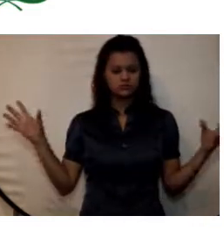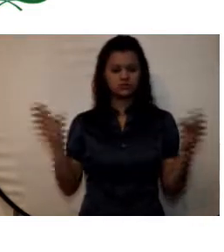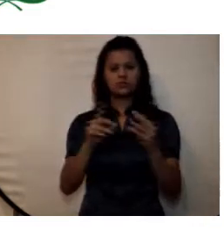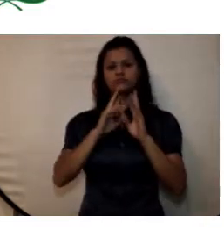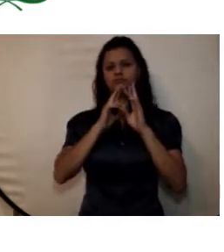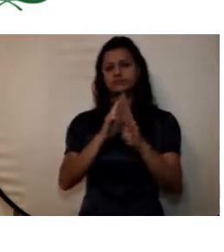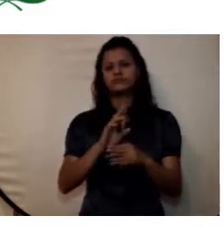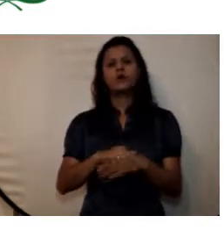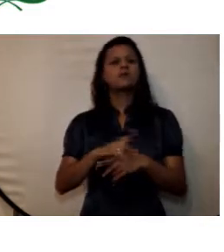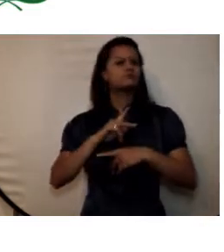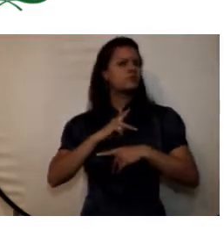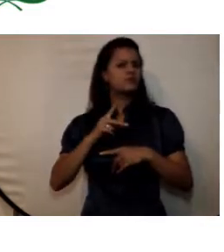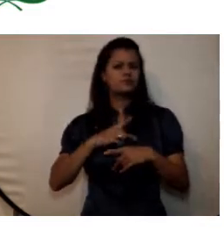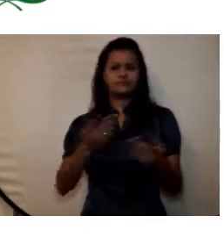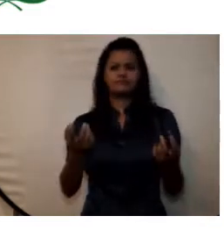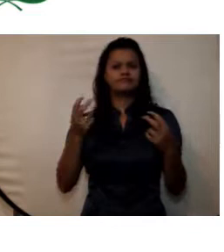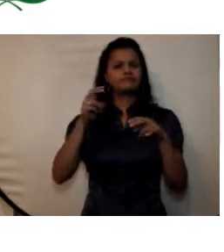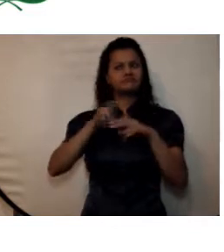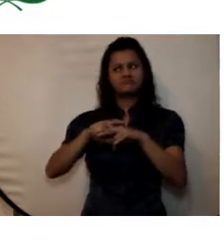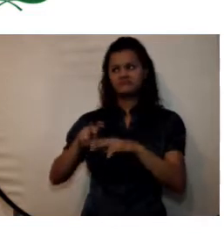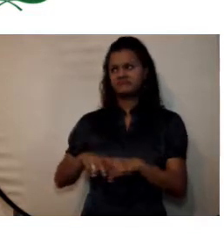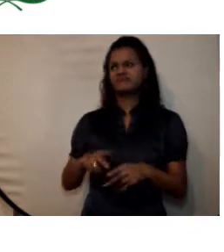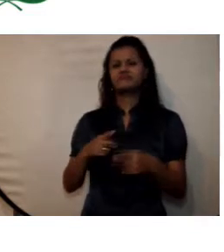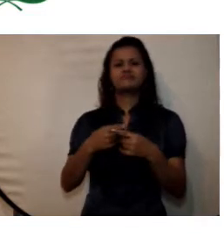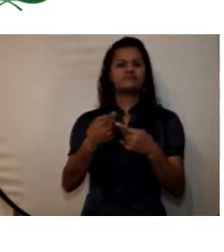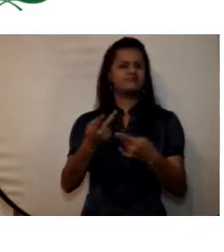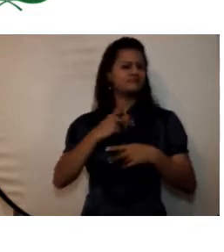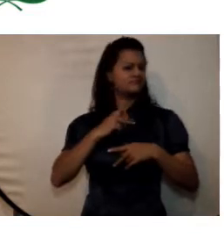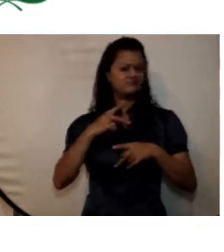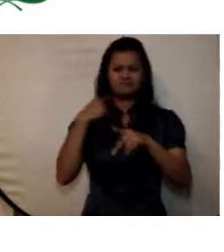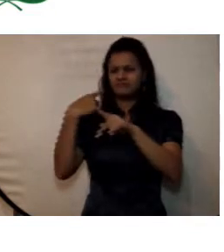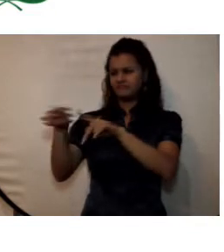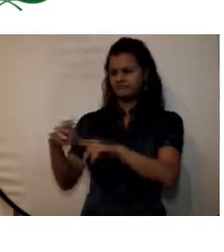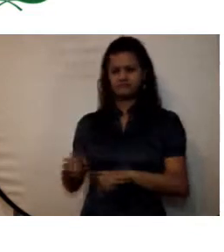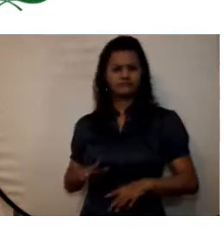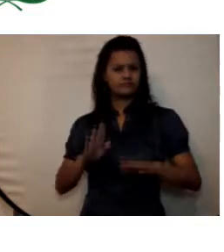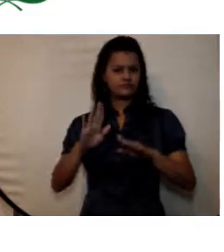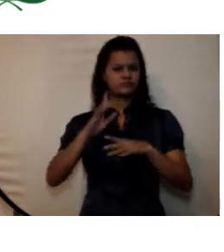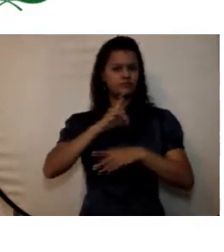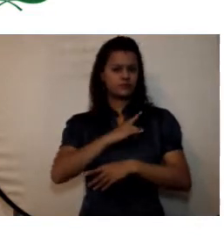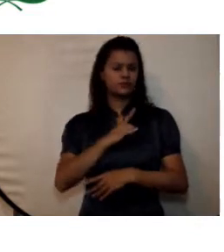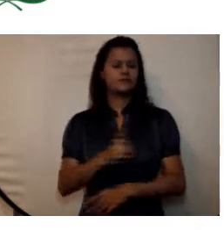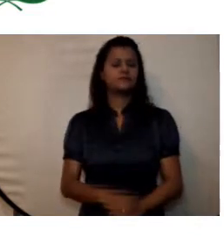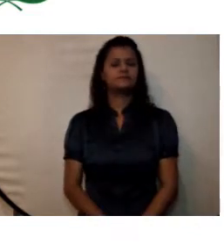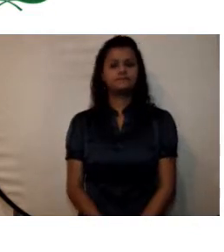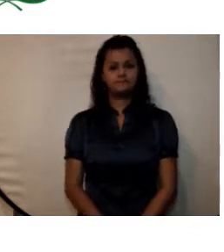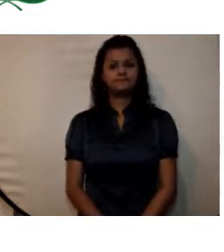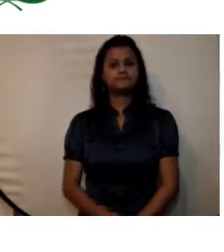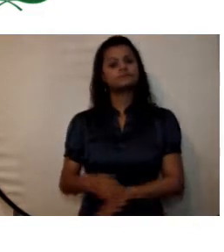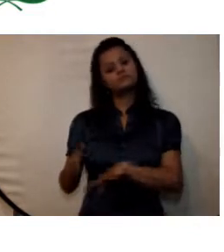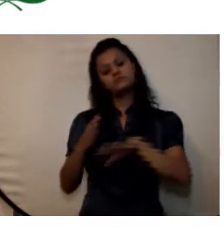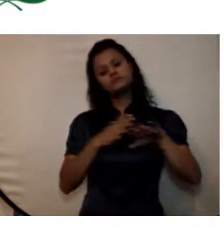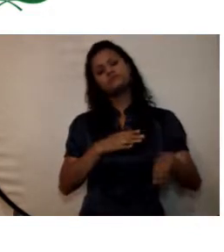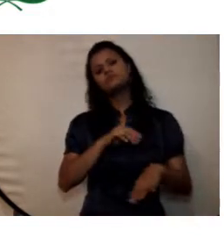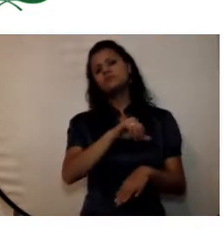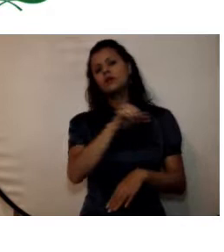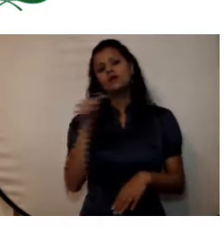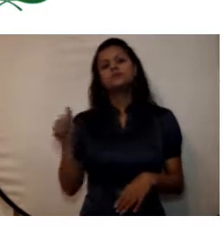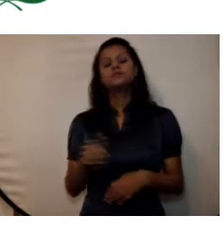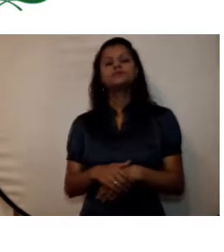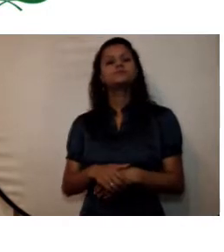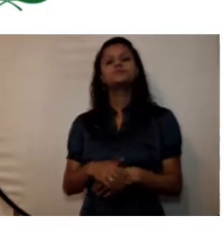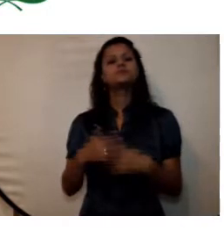la universidad desarrolla su objeto misional En otros activos tenemos principalmente